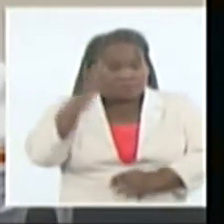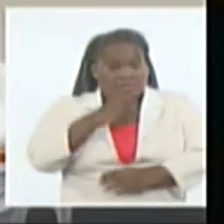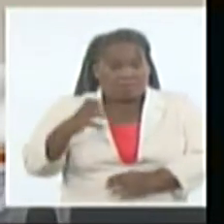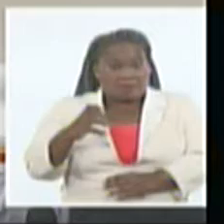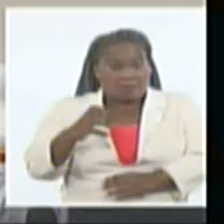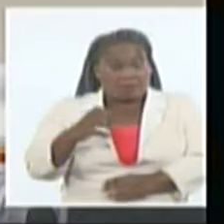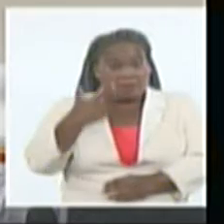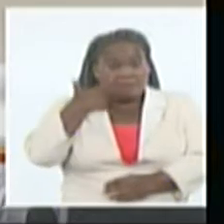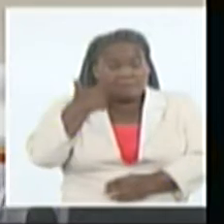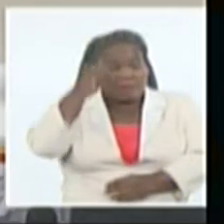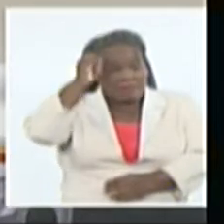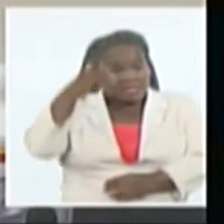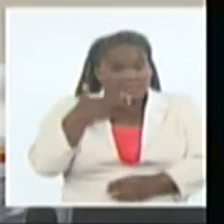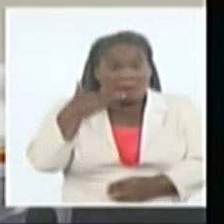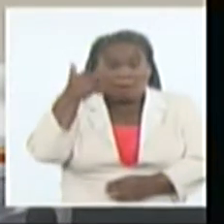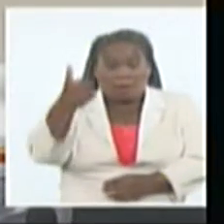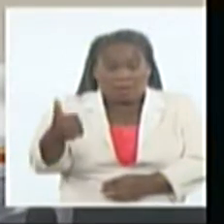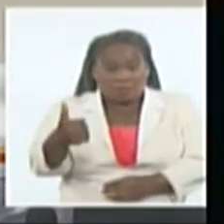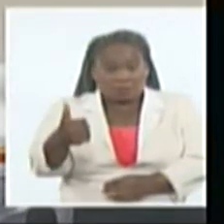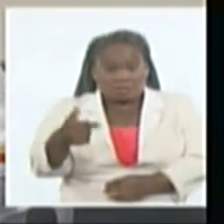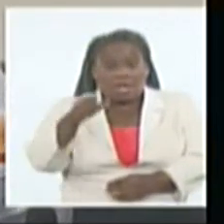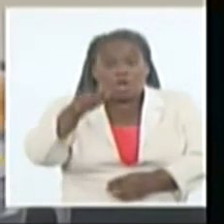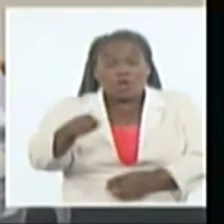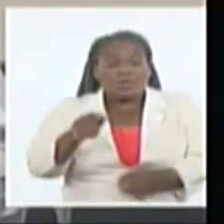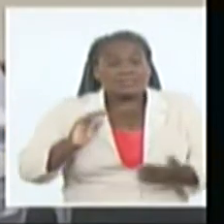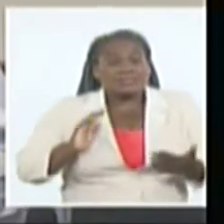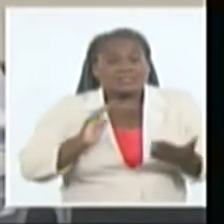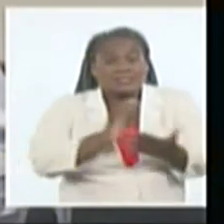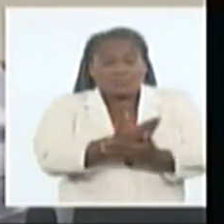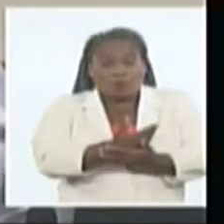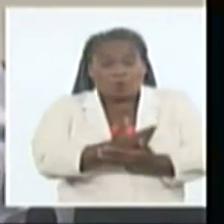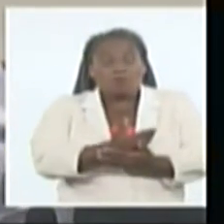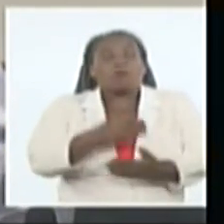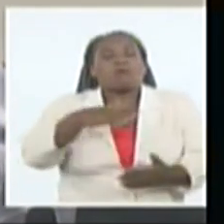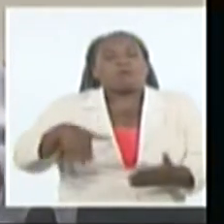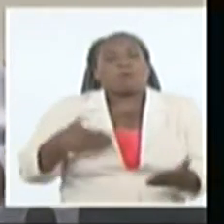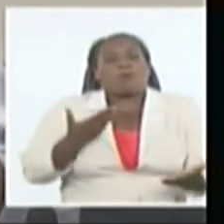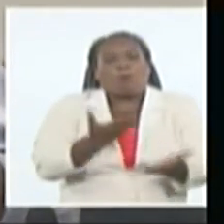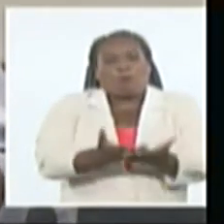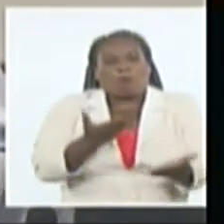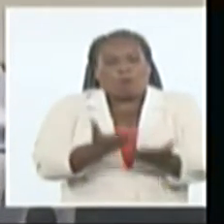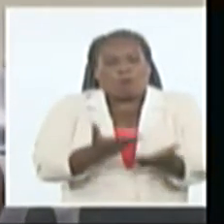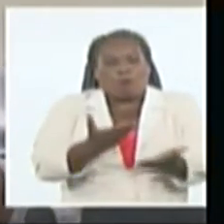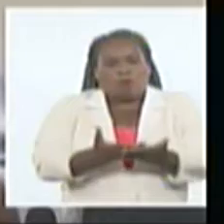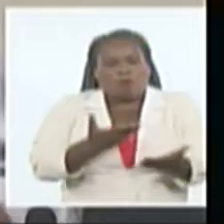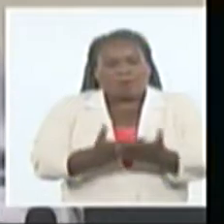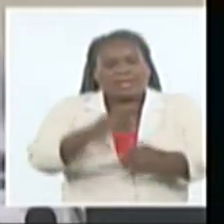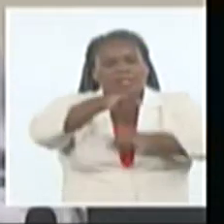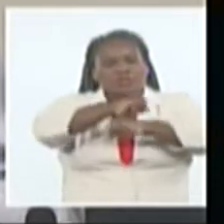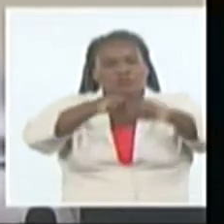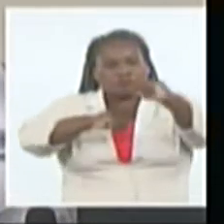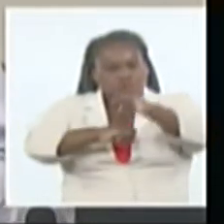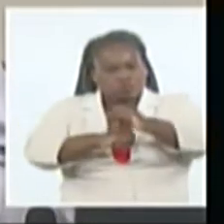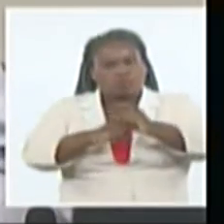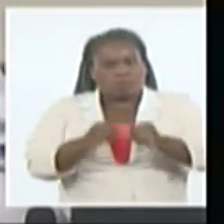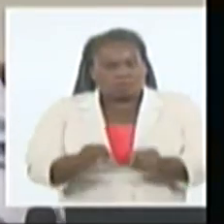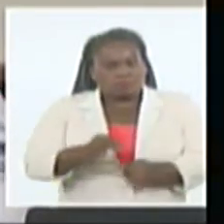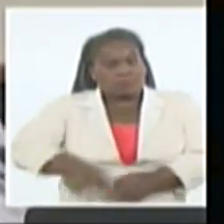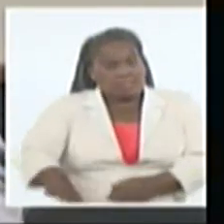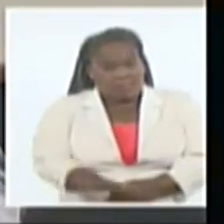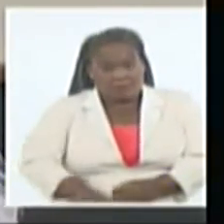como en otra época, lo que se desmontó después, y hacer propuestas desde el punto de vista de las estructuras que hay que tener a nivel de base